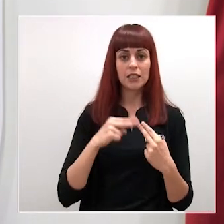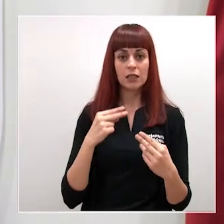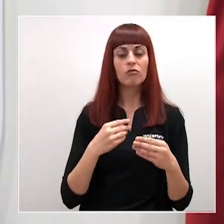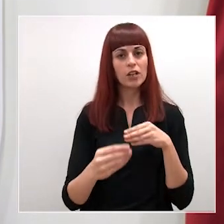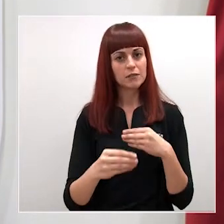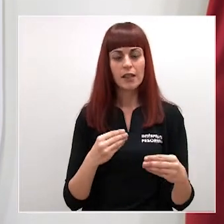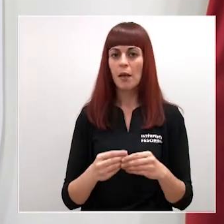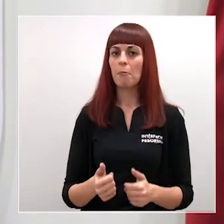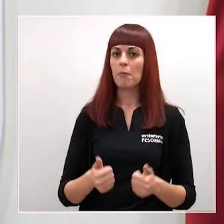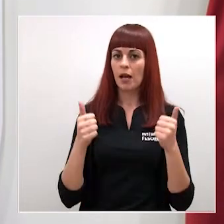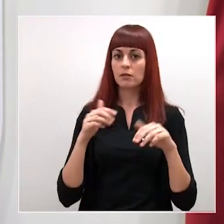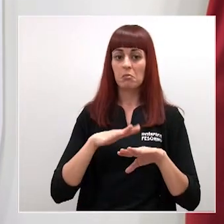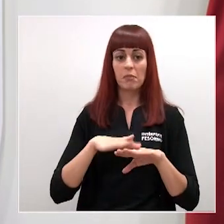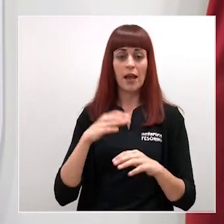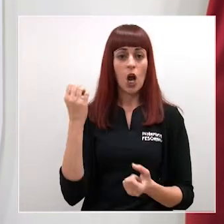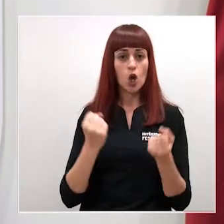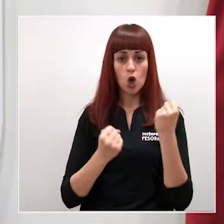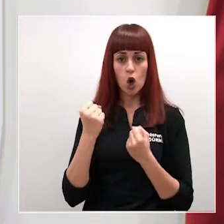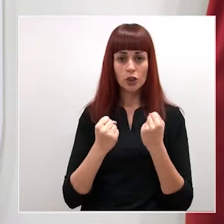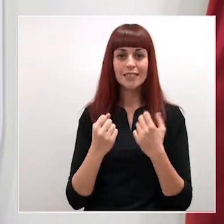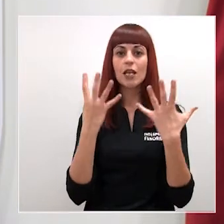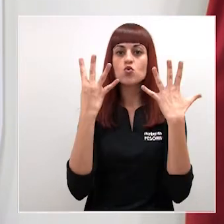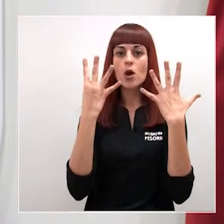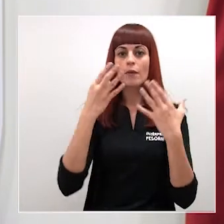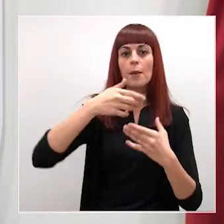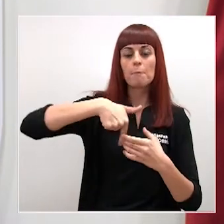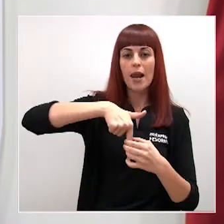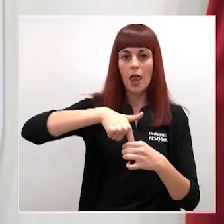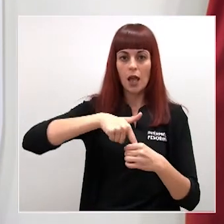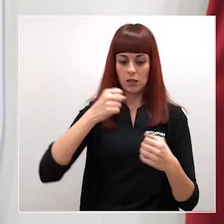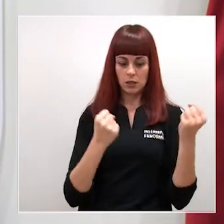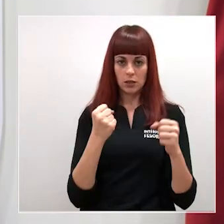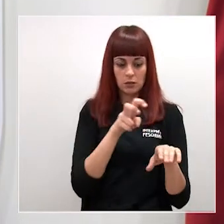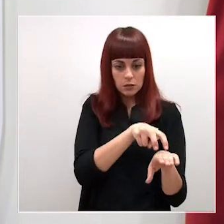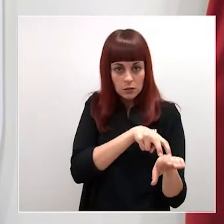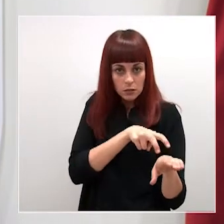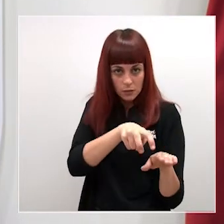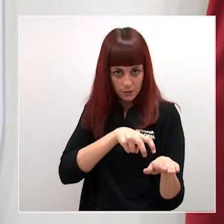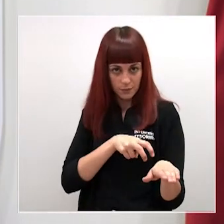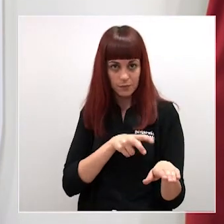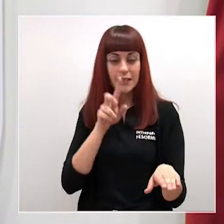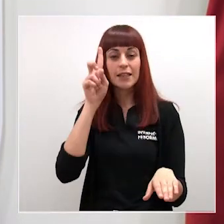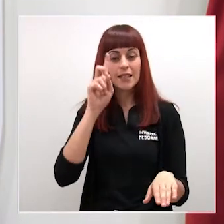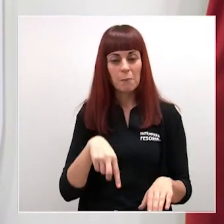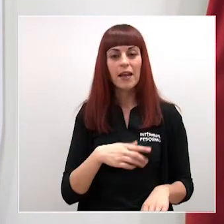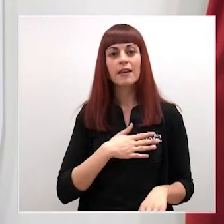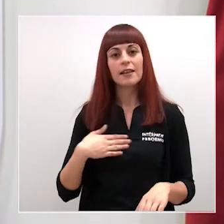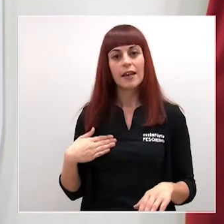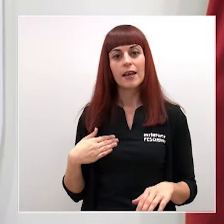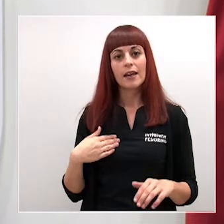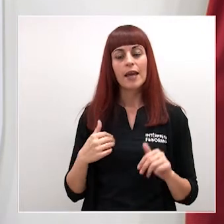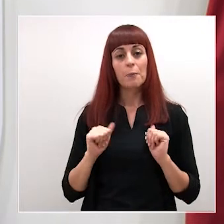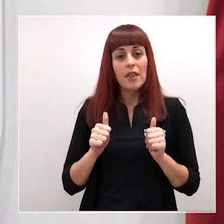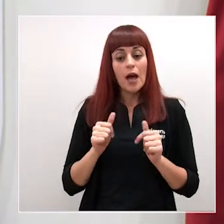fin de que puedan disponer de vehículos de hasta nueve plazas. Además, se promueve la implantación progresiva